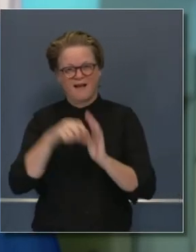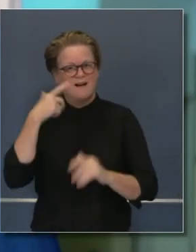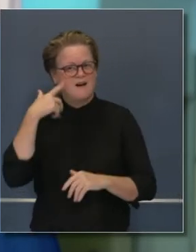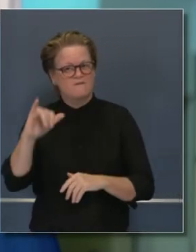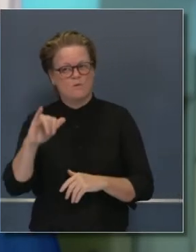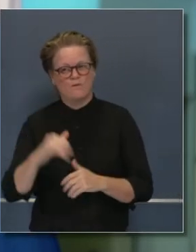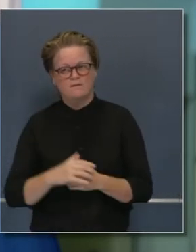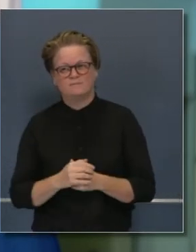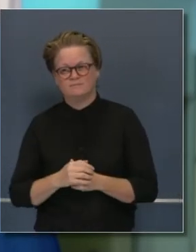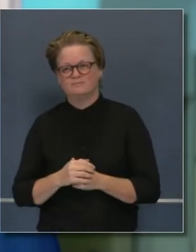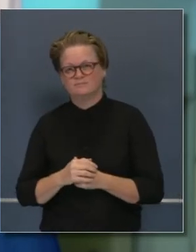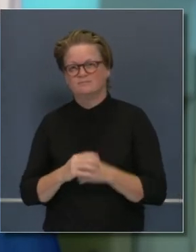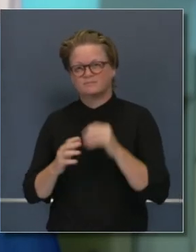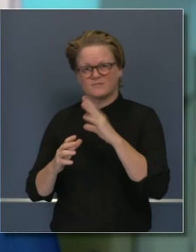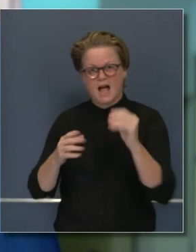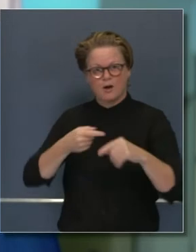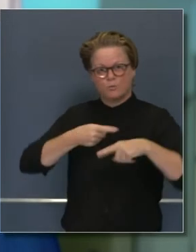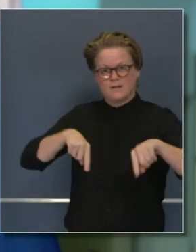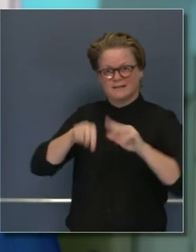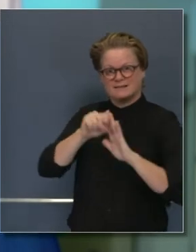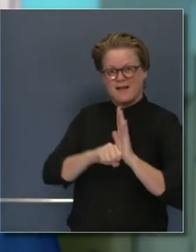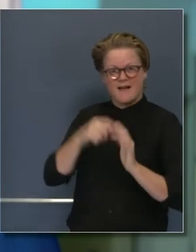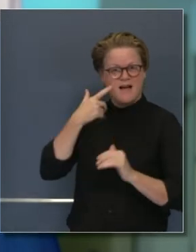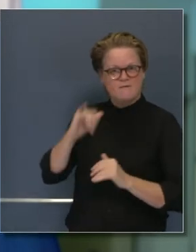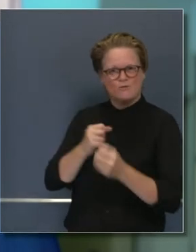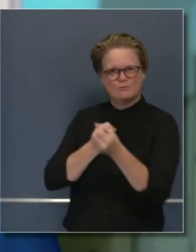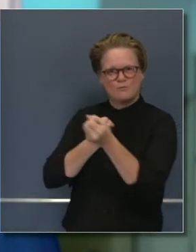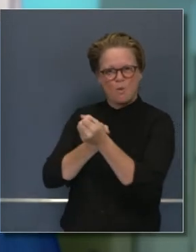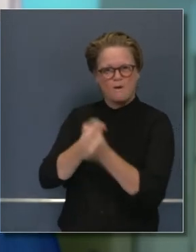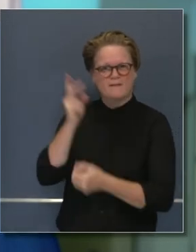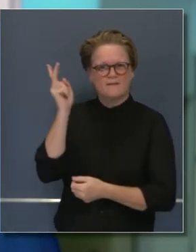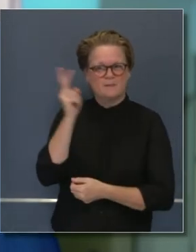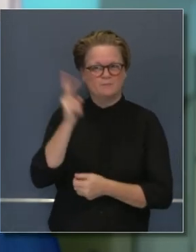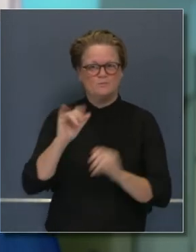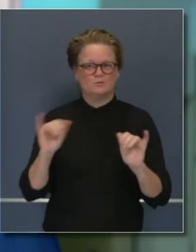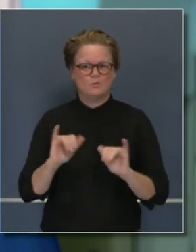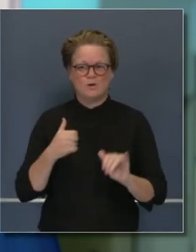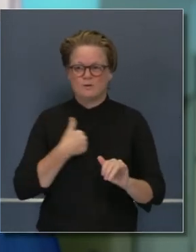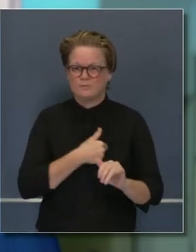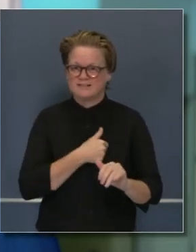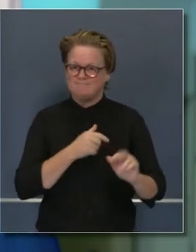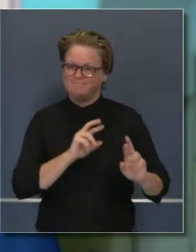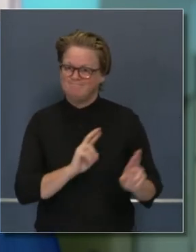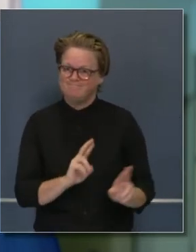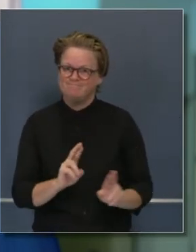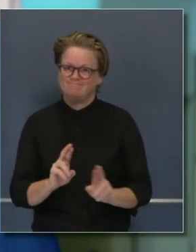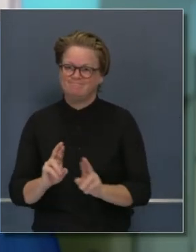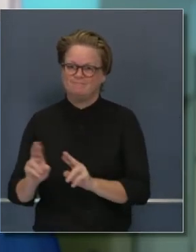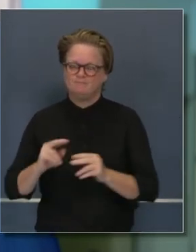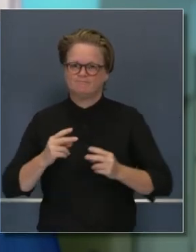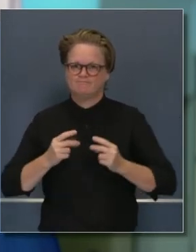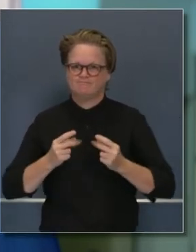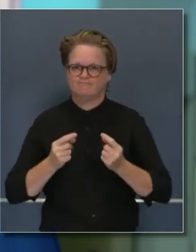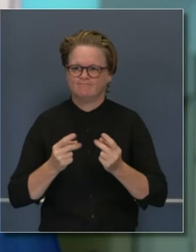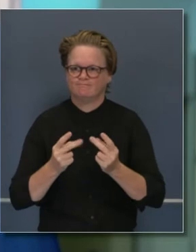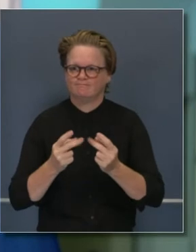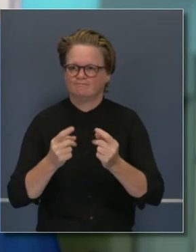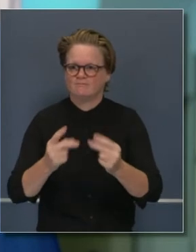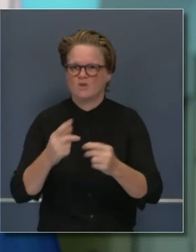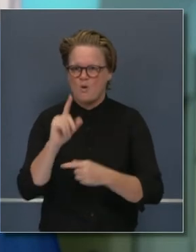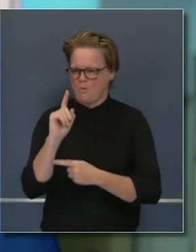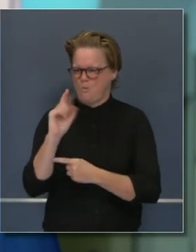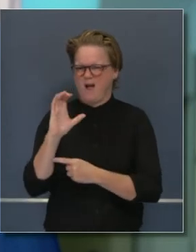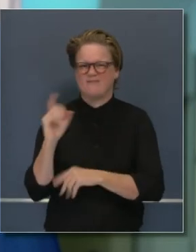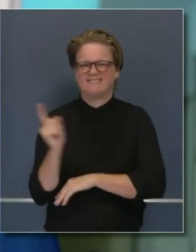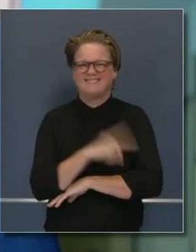tenemos respecto al apoyo que necesitamos de ello y el trabajo que se hace actualmente y para que puedan comenzar a hacer el trabajo